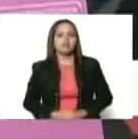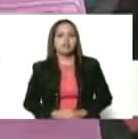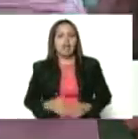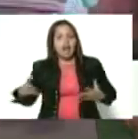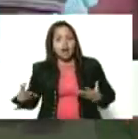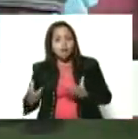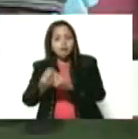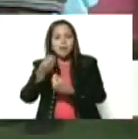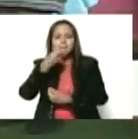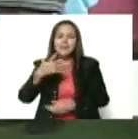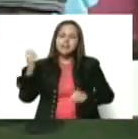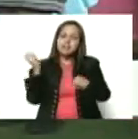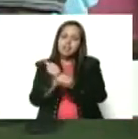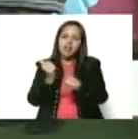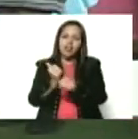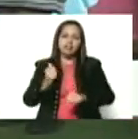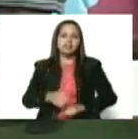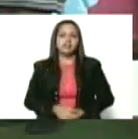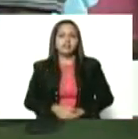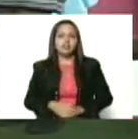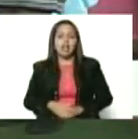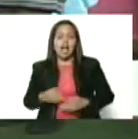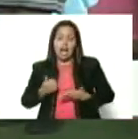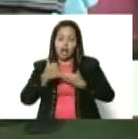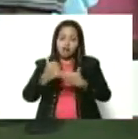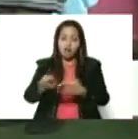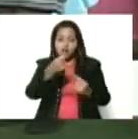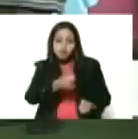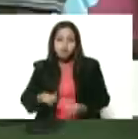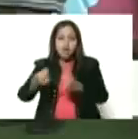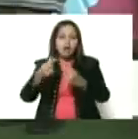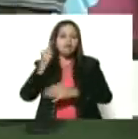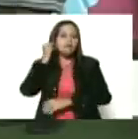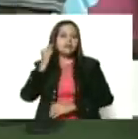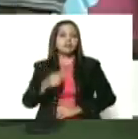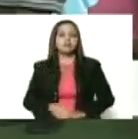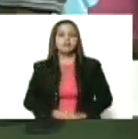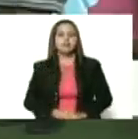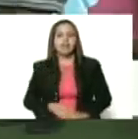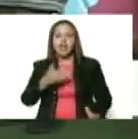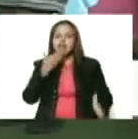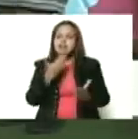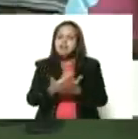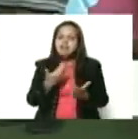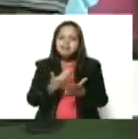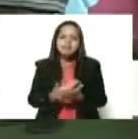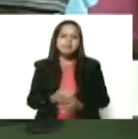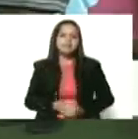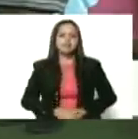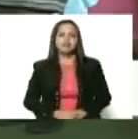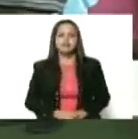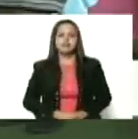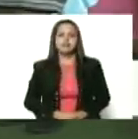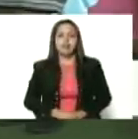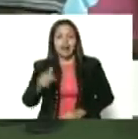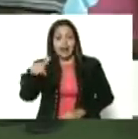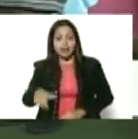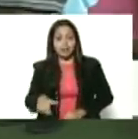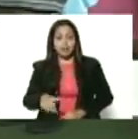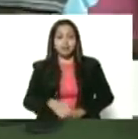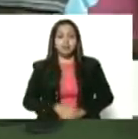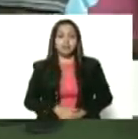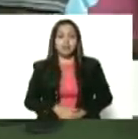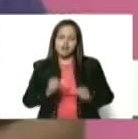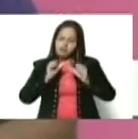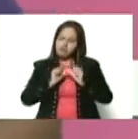hermosa tarea de los créditos de las mujeres. Bueno, presidente, agradecida de que estemos aquí hoy y